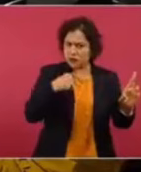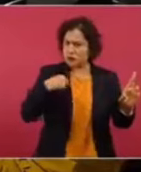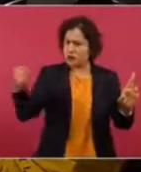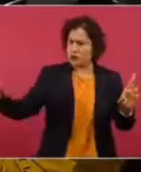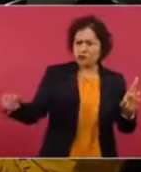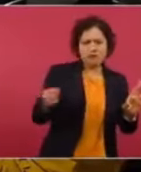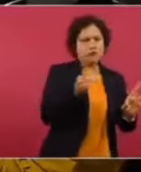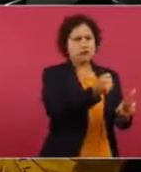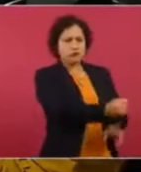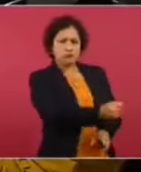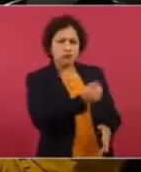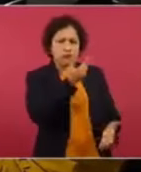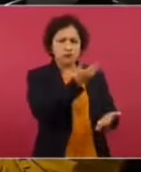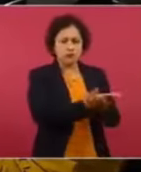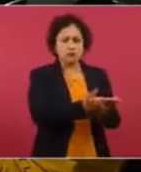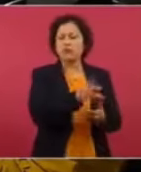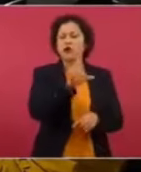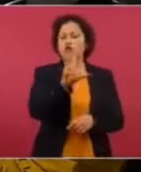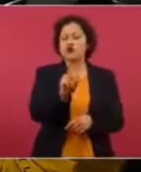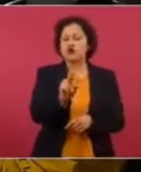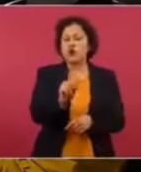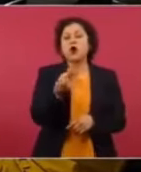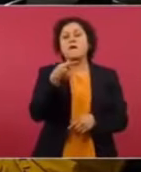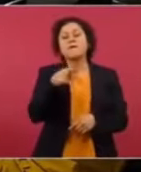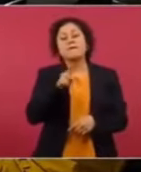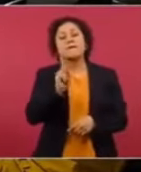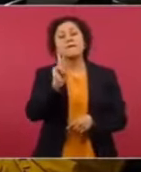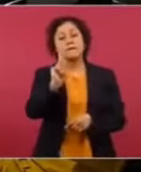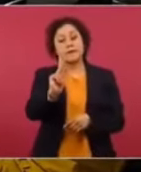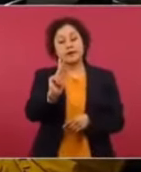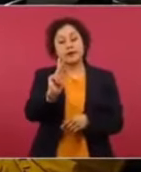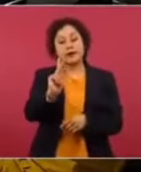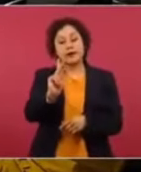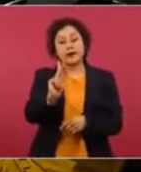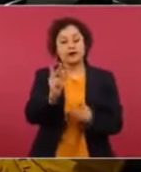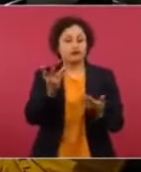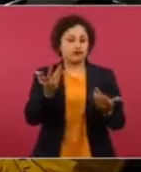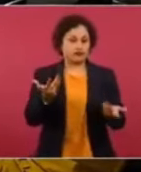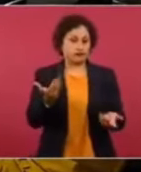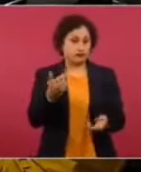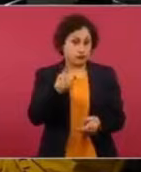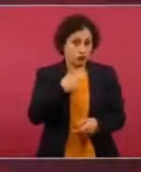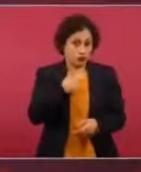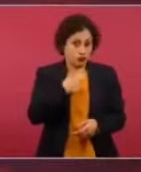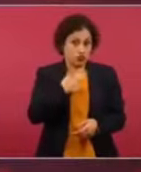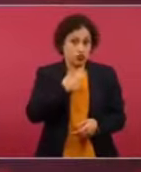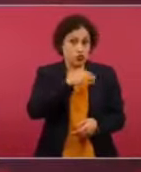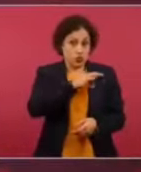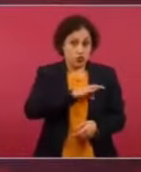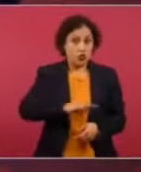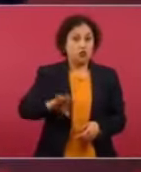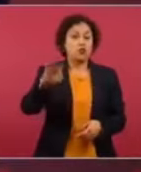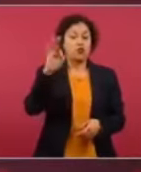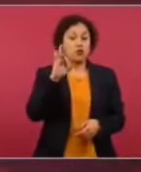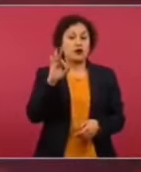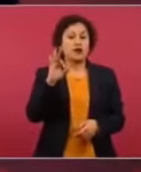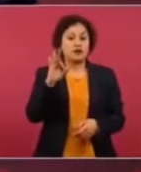proponer